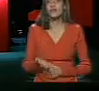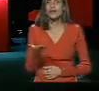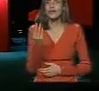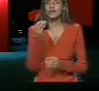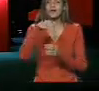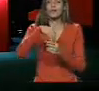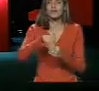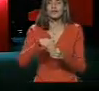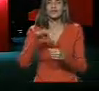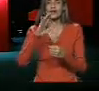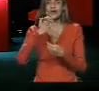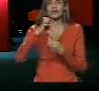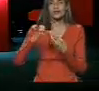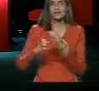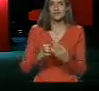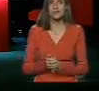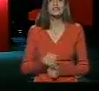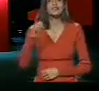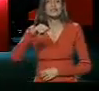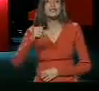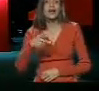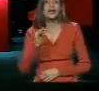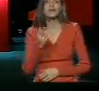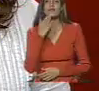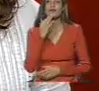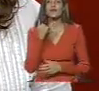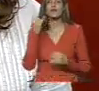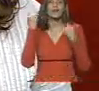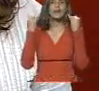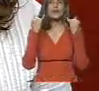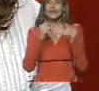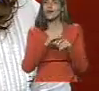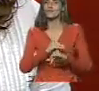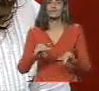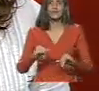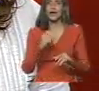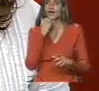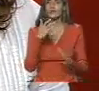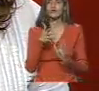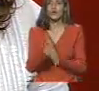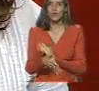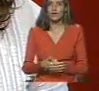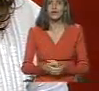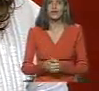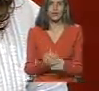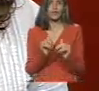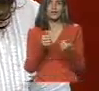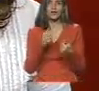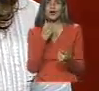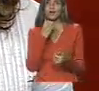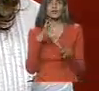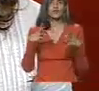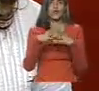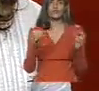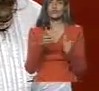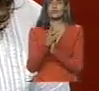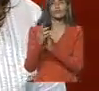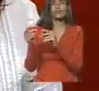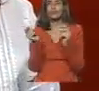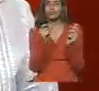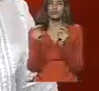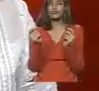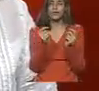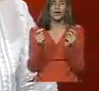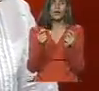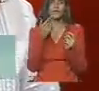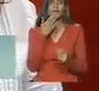incorporarla a las cinco líneas? No, sí, allí están ya las conclusiones definitivas que se sustrajeron de toda esa discusión,